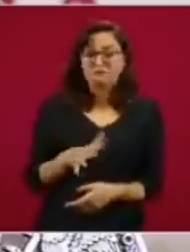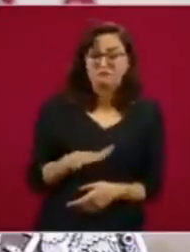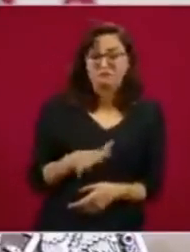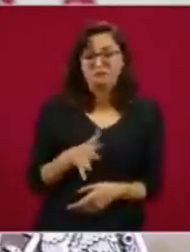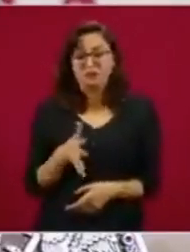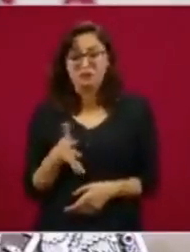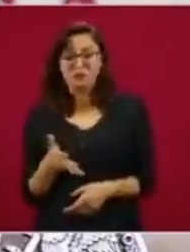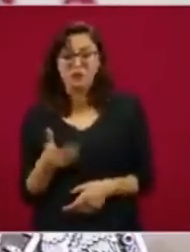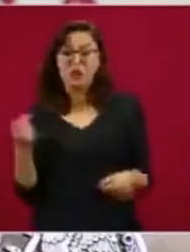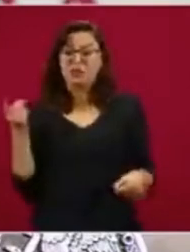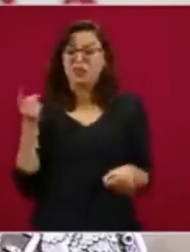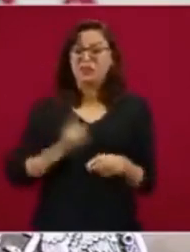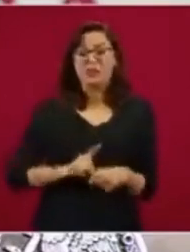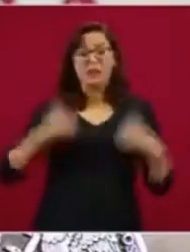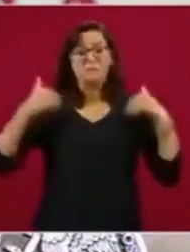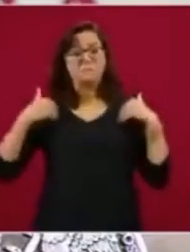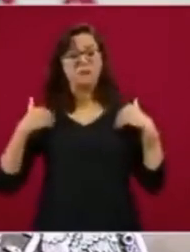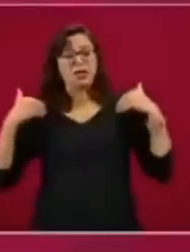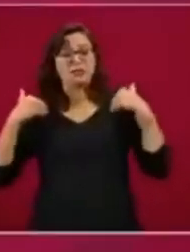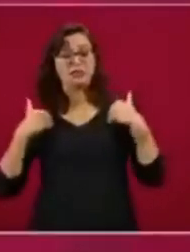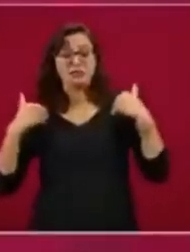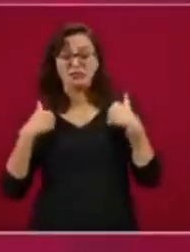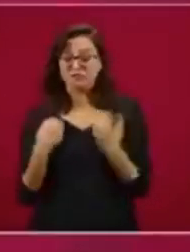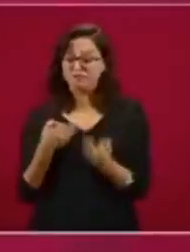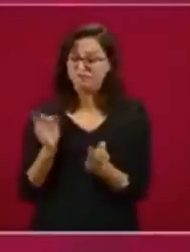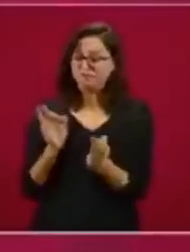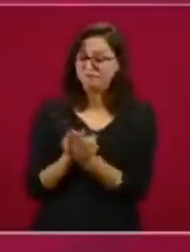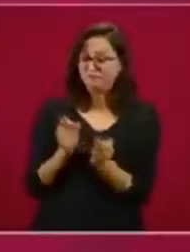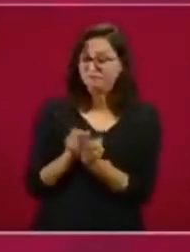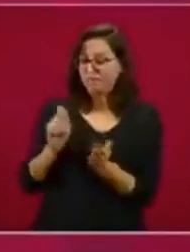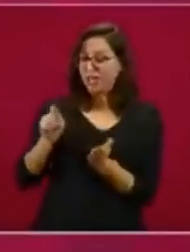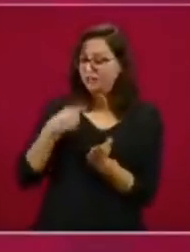de campo, no son tamalitos de chipilín.